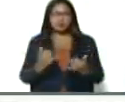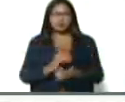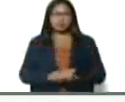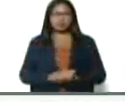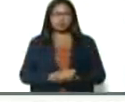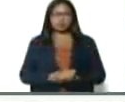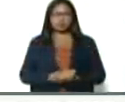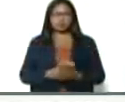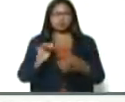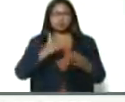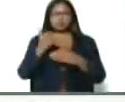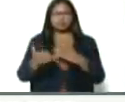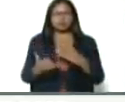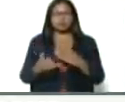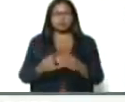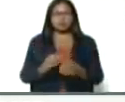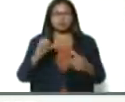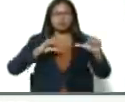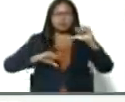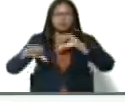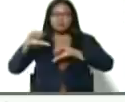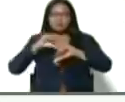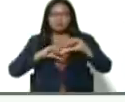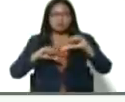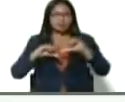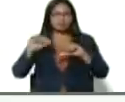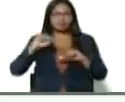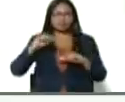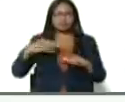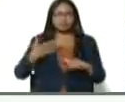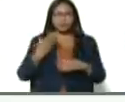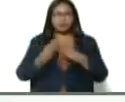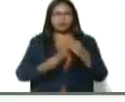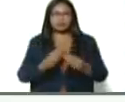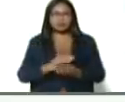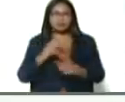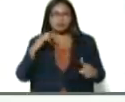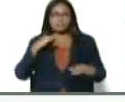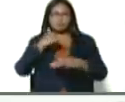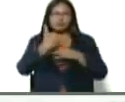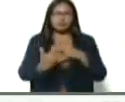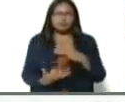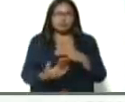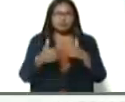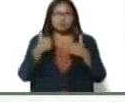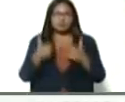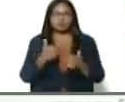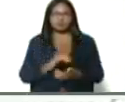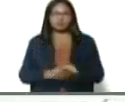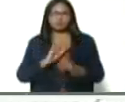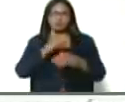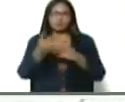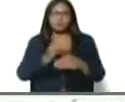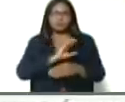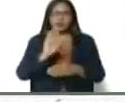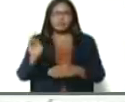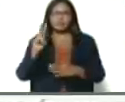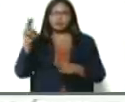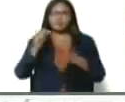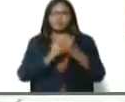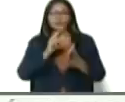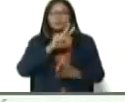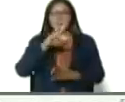bien planificadas, científicamente, estimadas, proyectadas, con el plan, la patria, 2025,